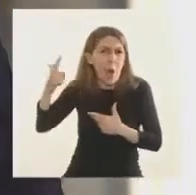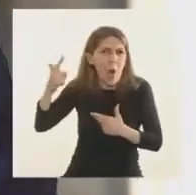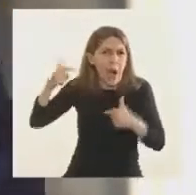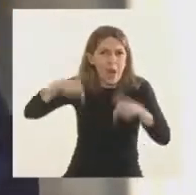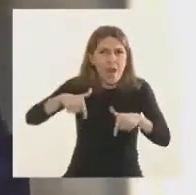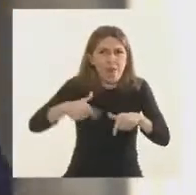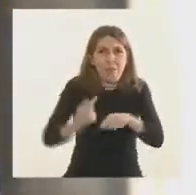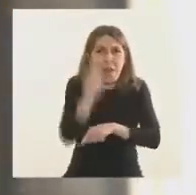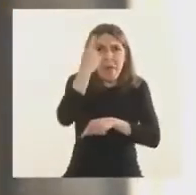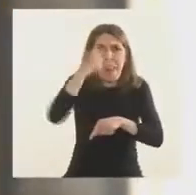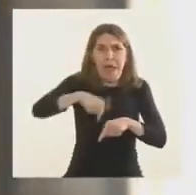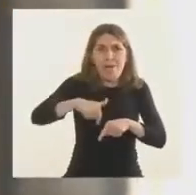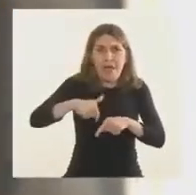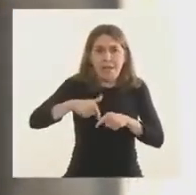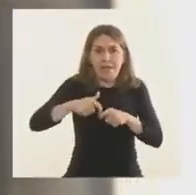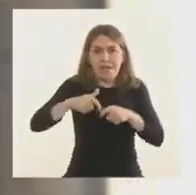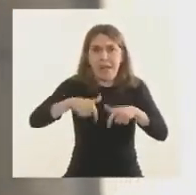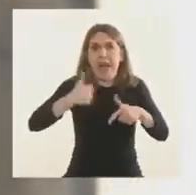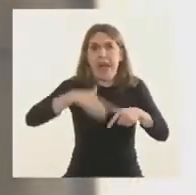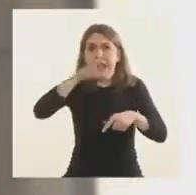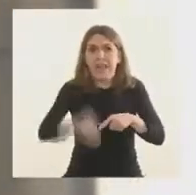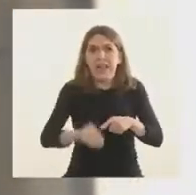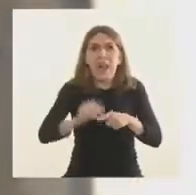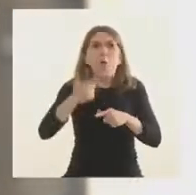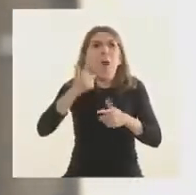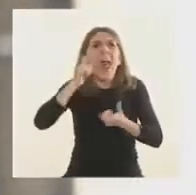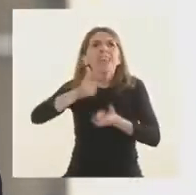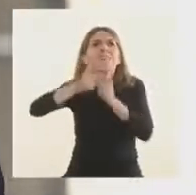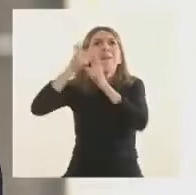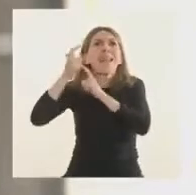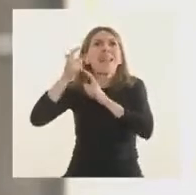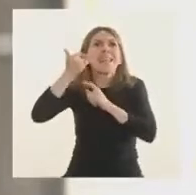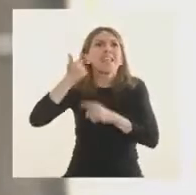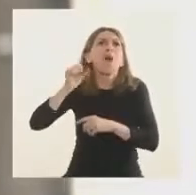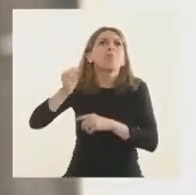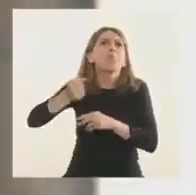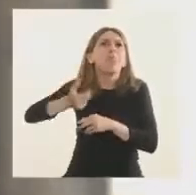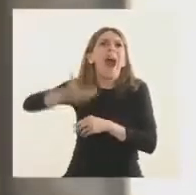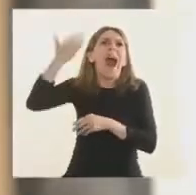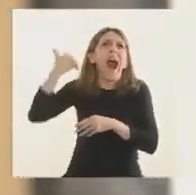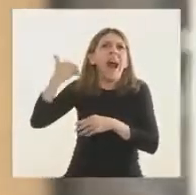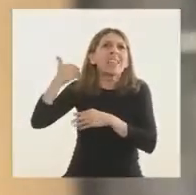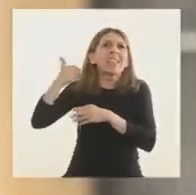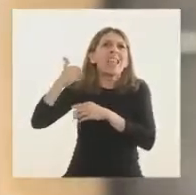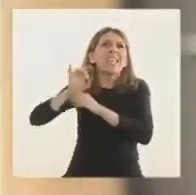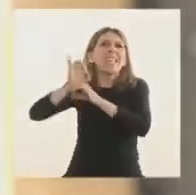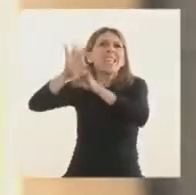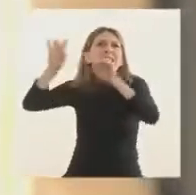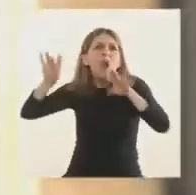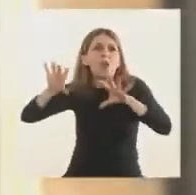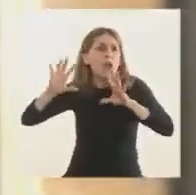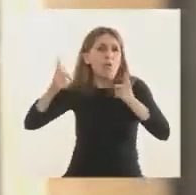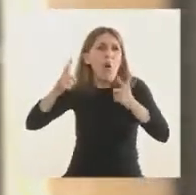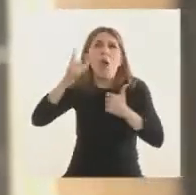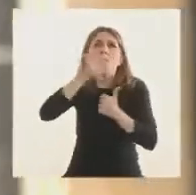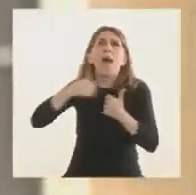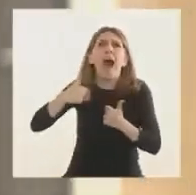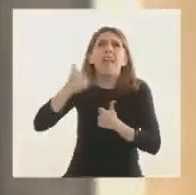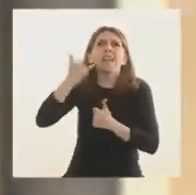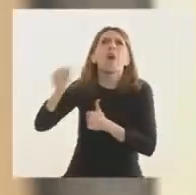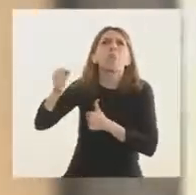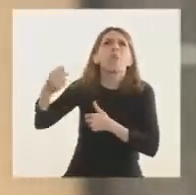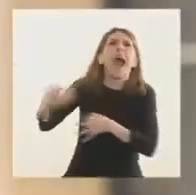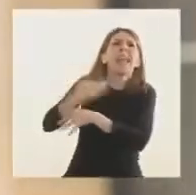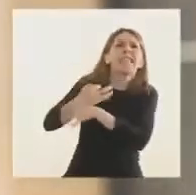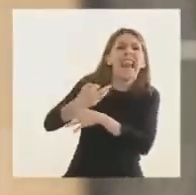antecedentes previas. No tenemos padres que nos hayan enseñado a vivir como